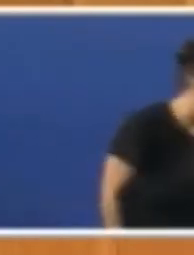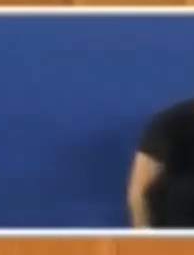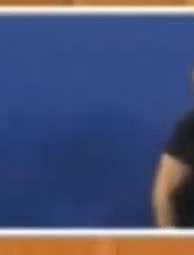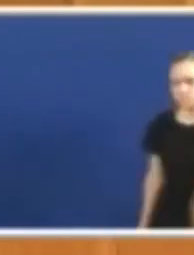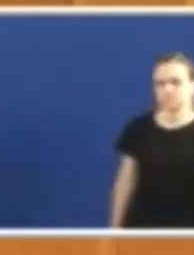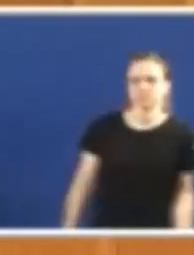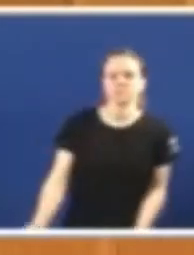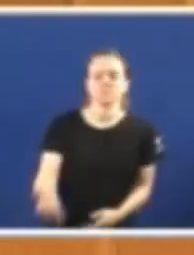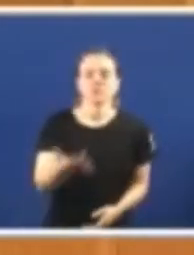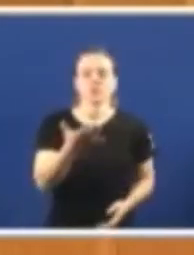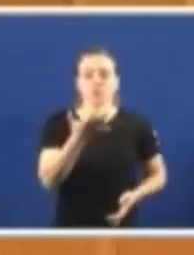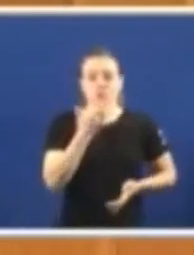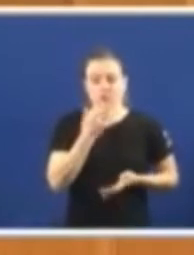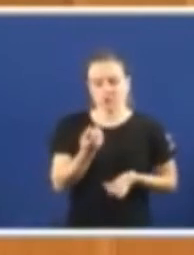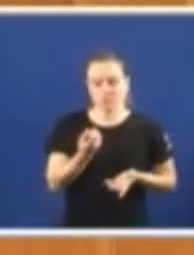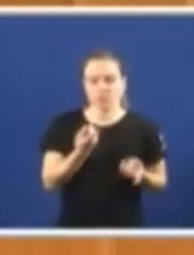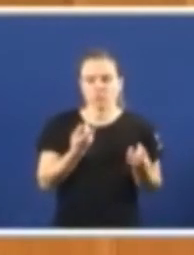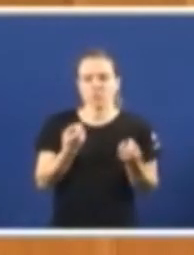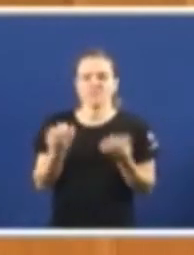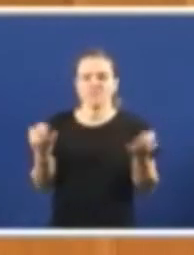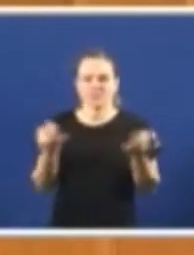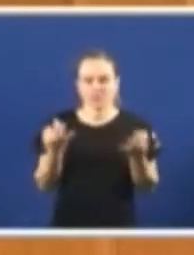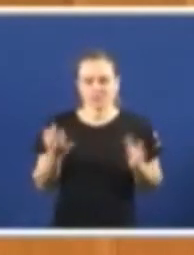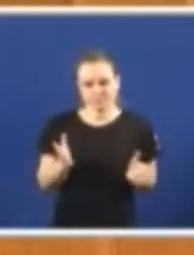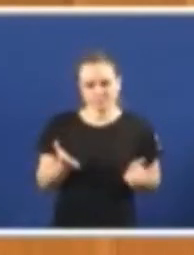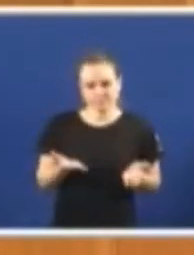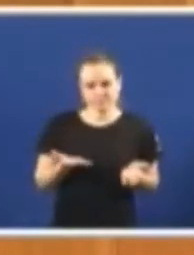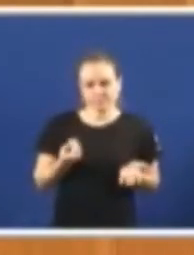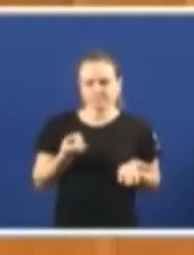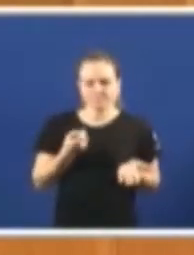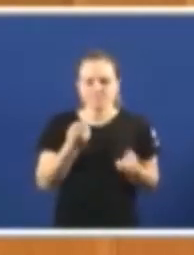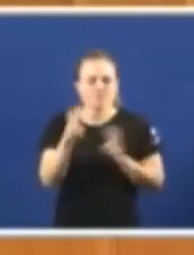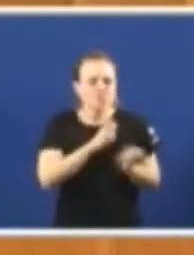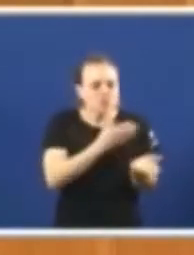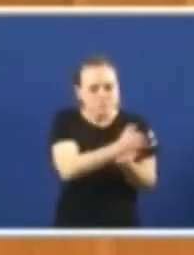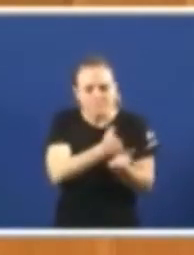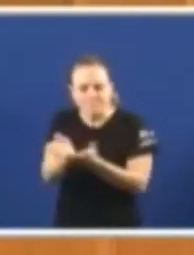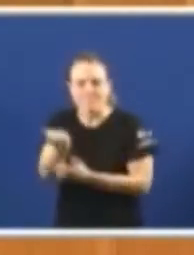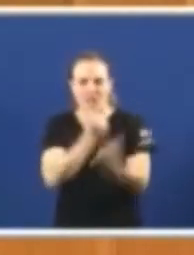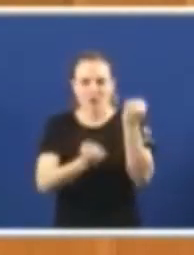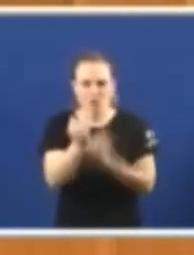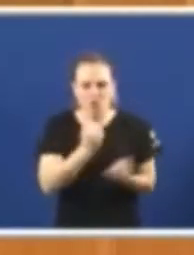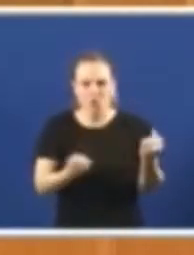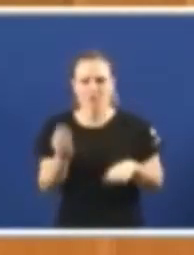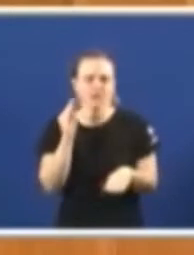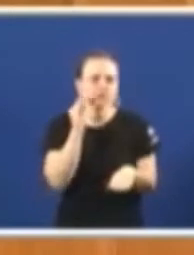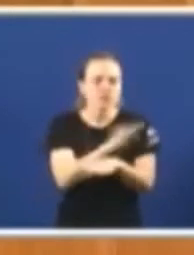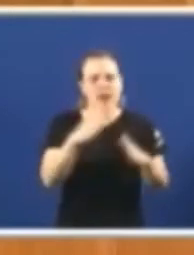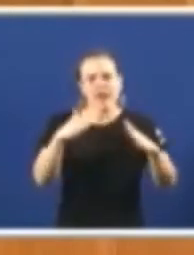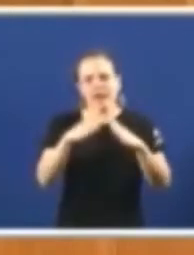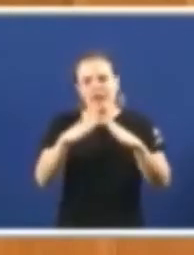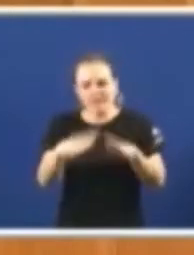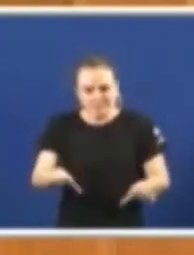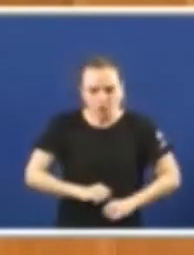Por exemplo, temos a necesidade de afrontar alternativas económicas axudas ao lugar social, casas de acollida,